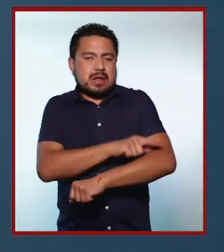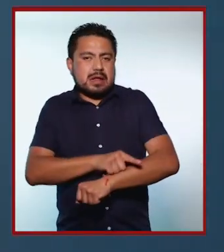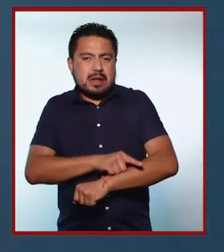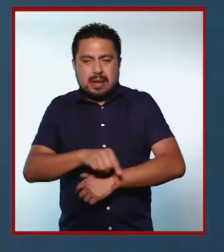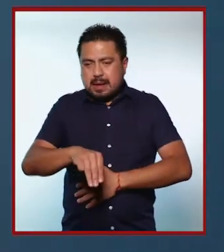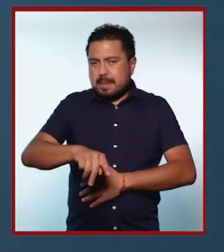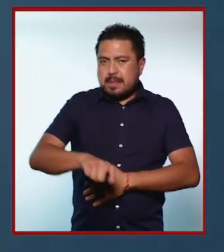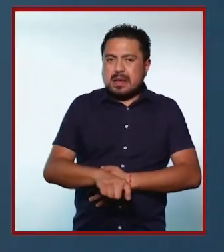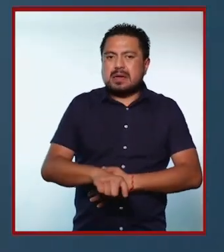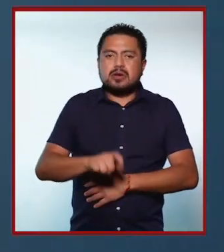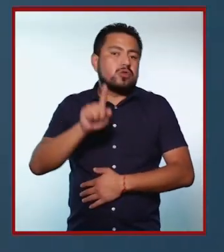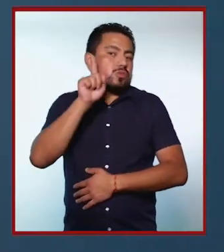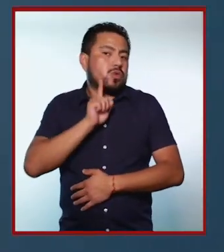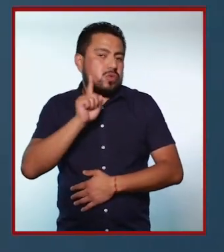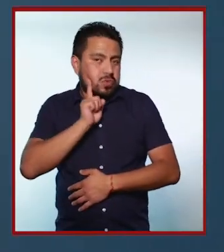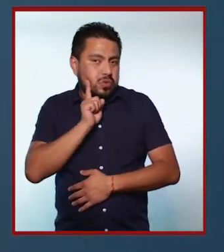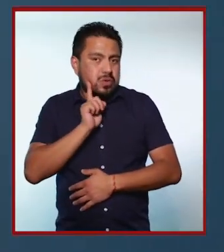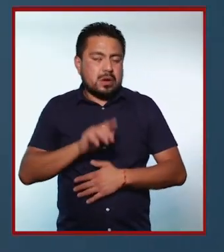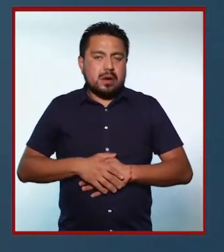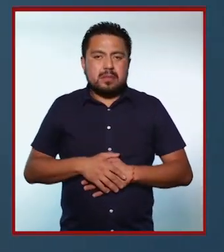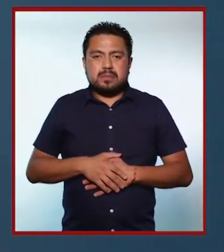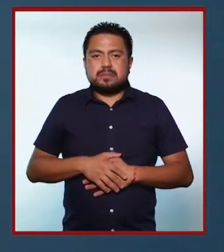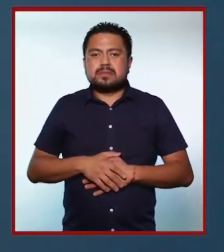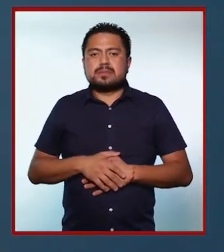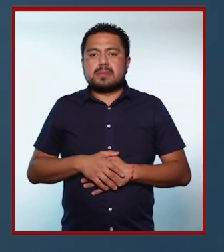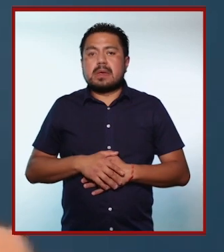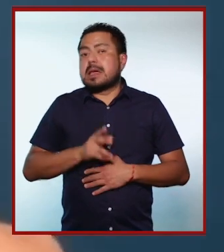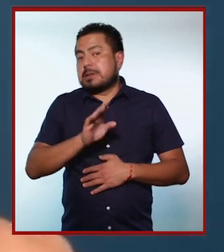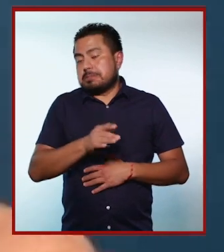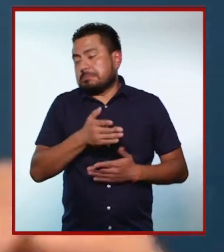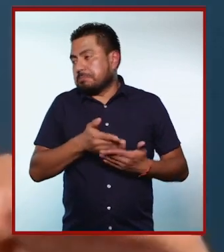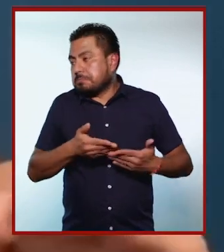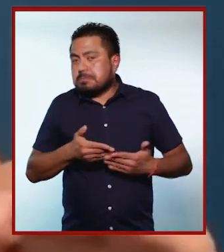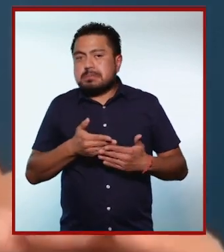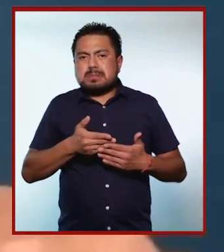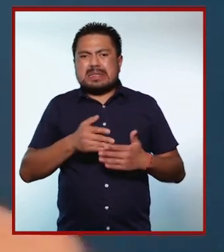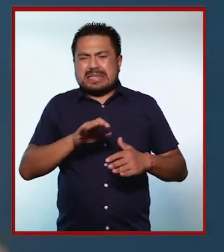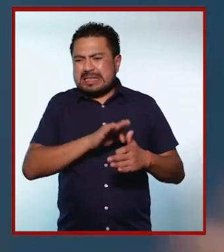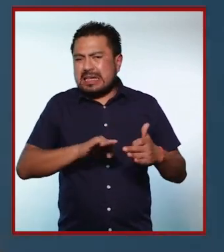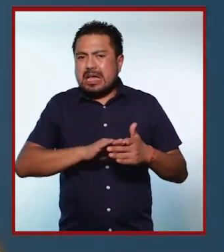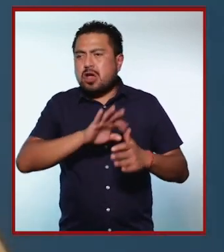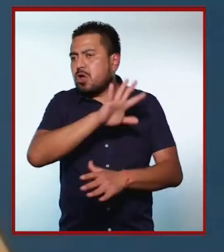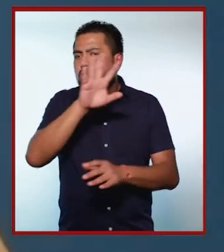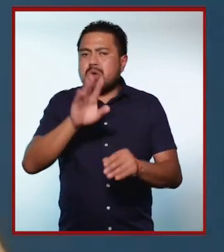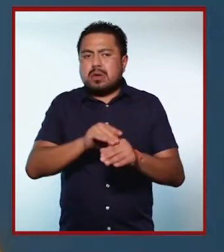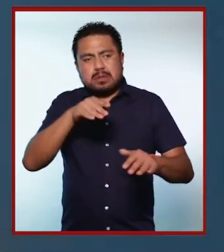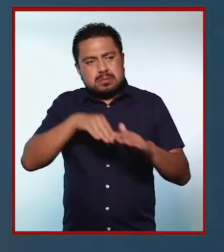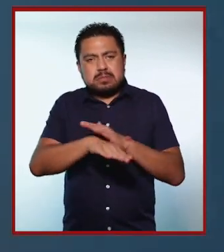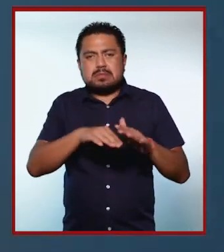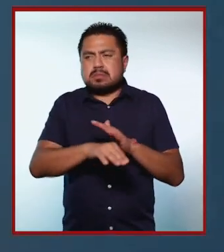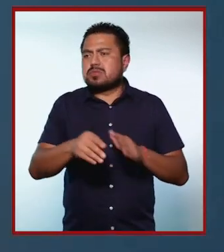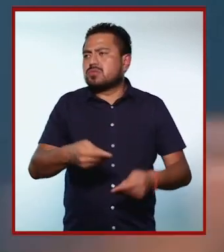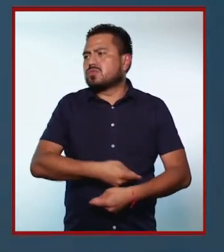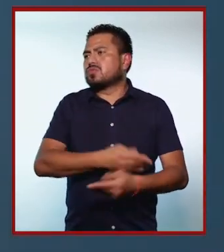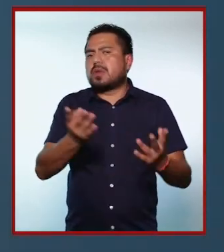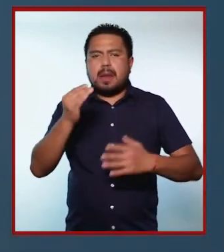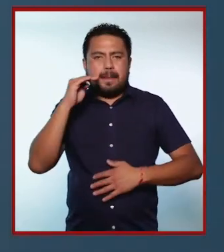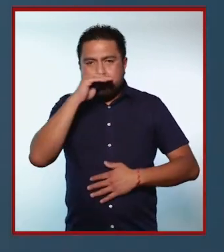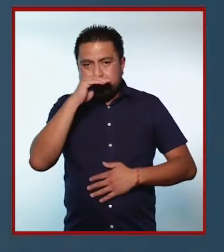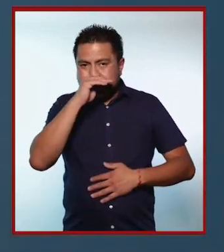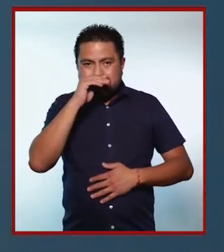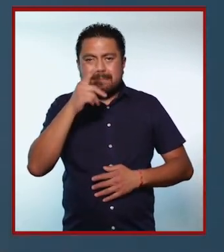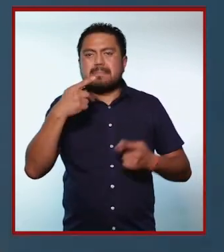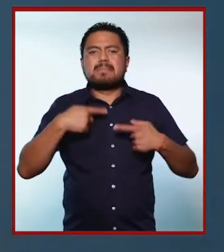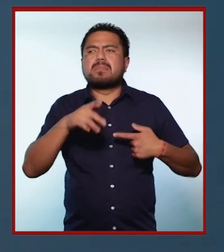final de la Liga Mexicana de Mujeres de Fútbol Femenil, y entonces, casi todas las entradas se regalaron.